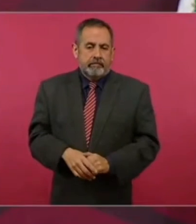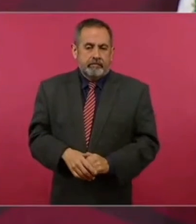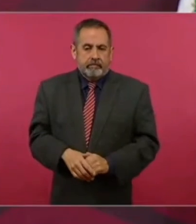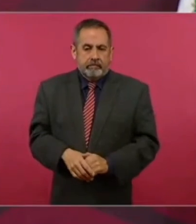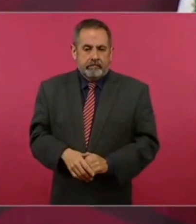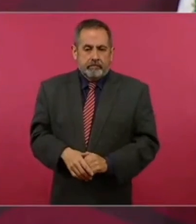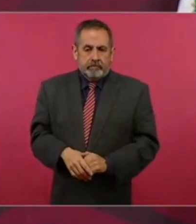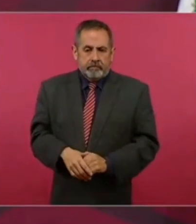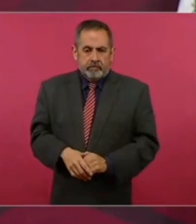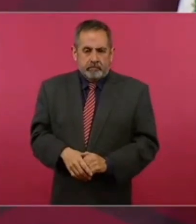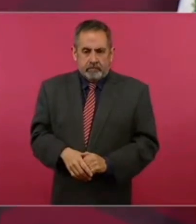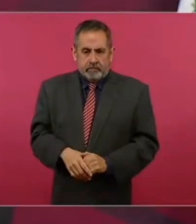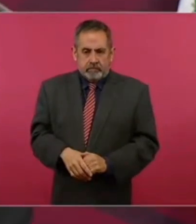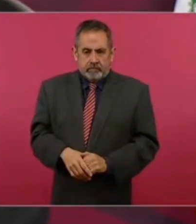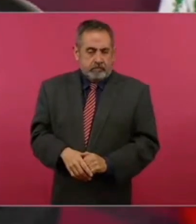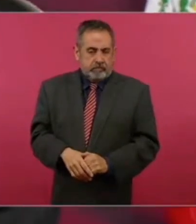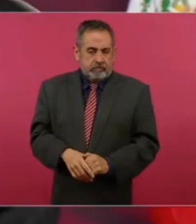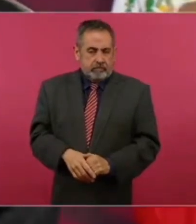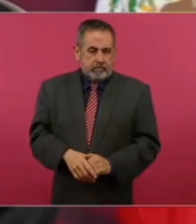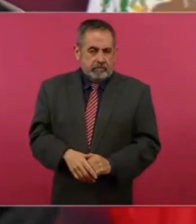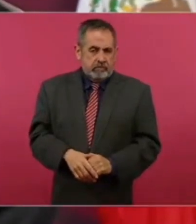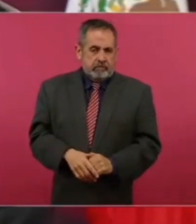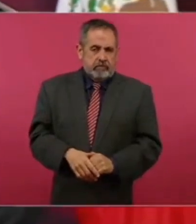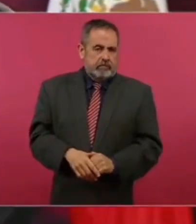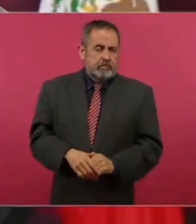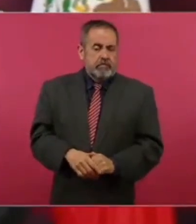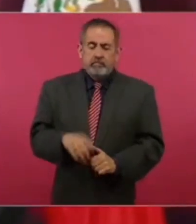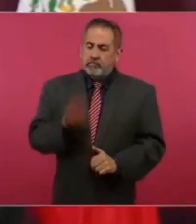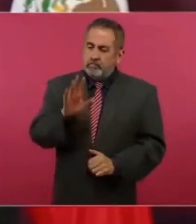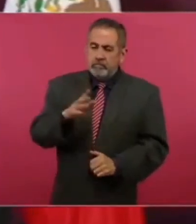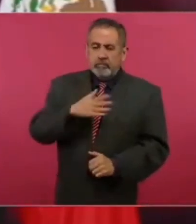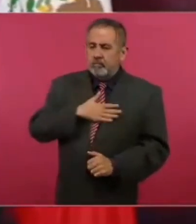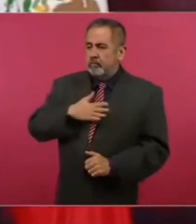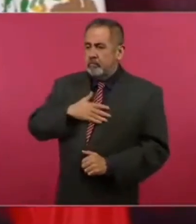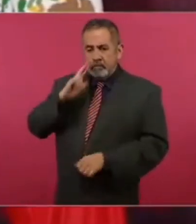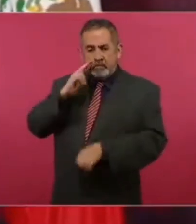Y que nosotros tenemos la obligación